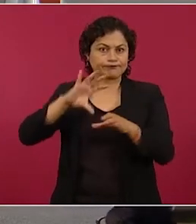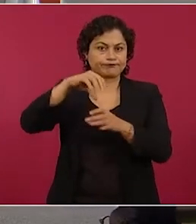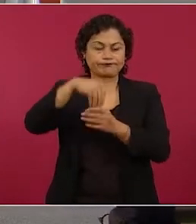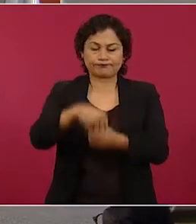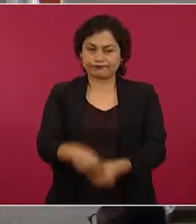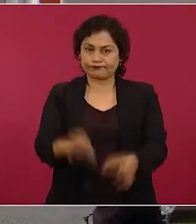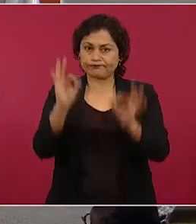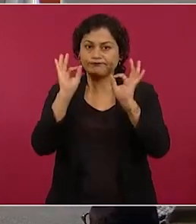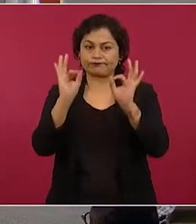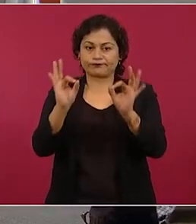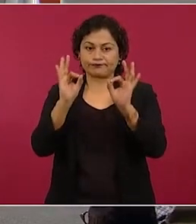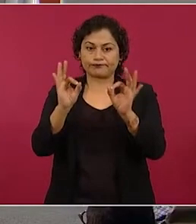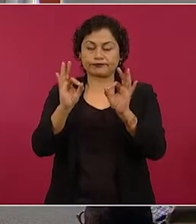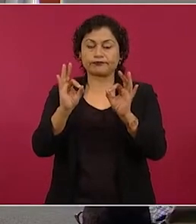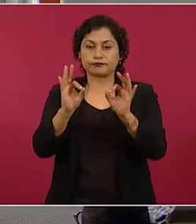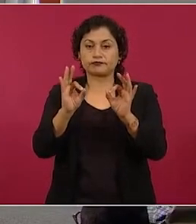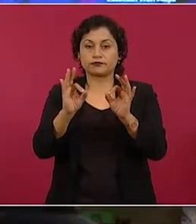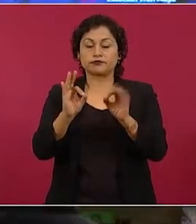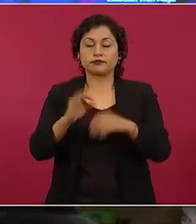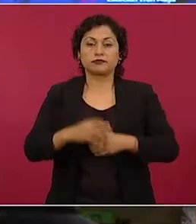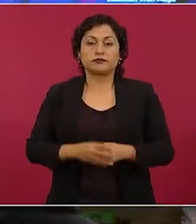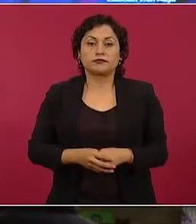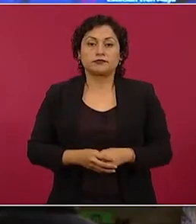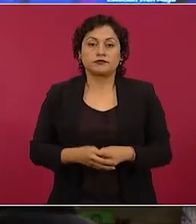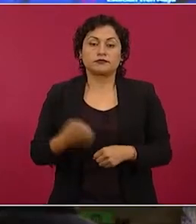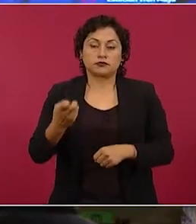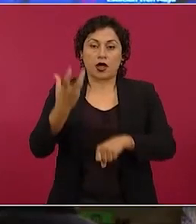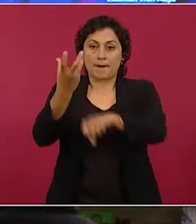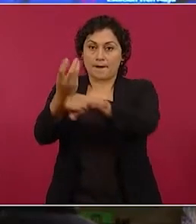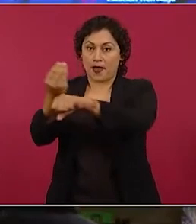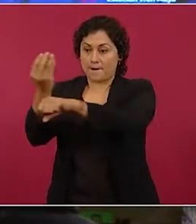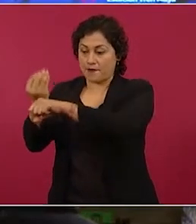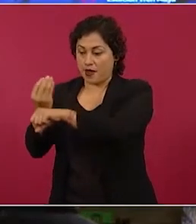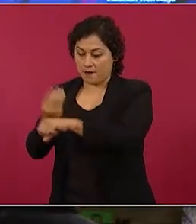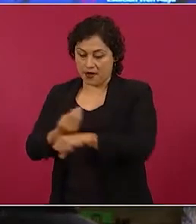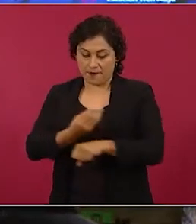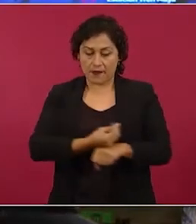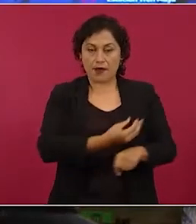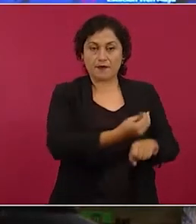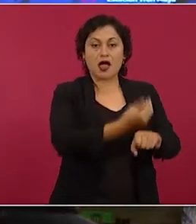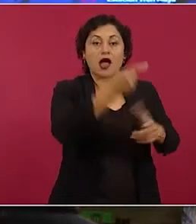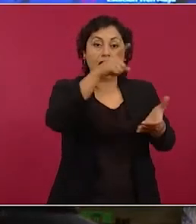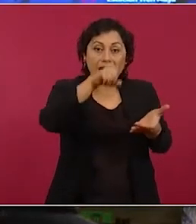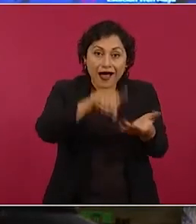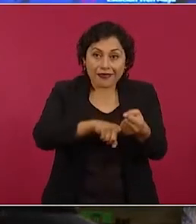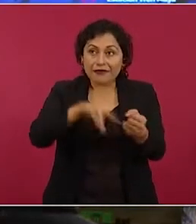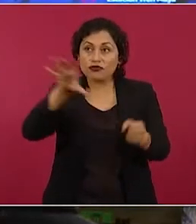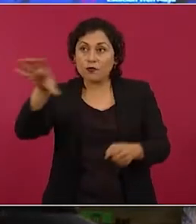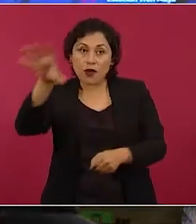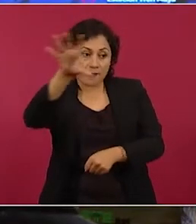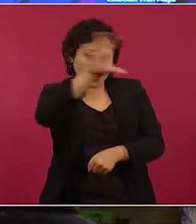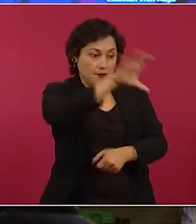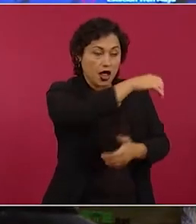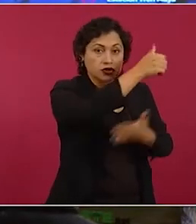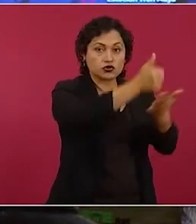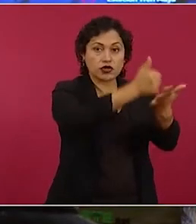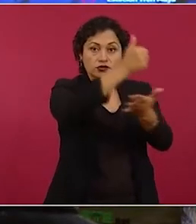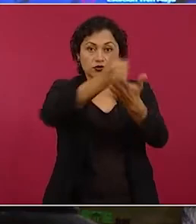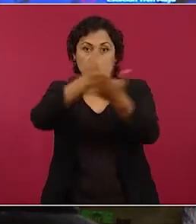obras también de rehabilitación de ciudades. En toda la ruta